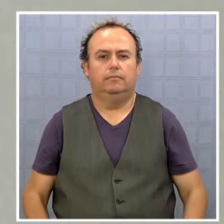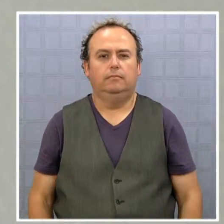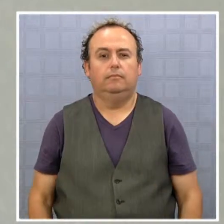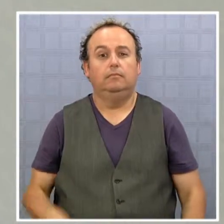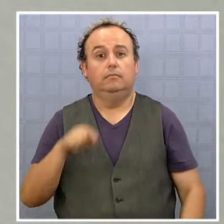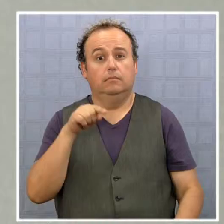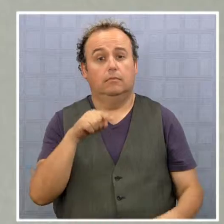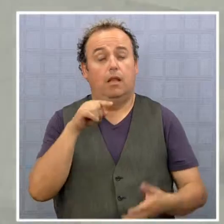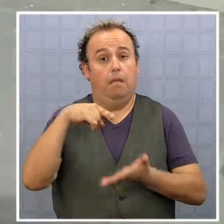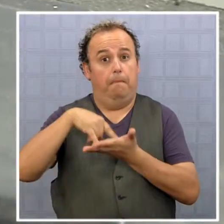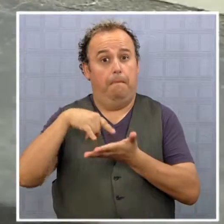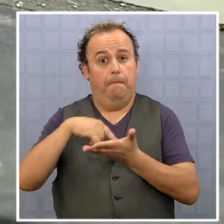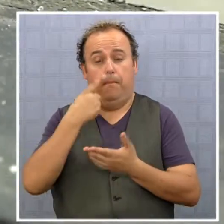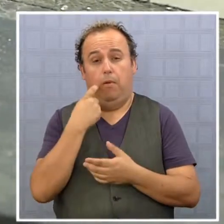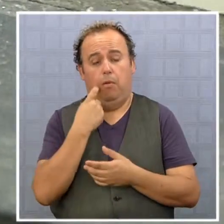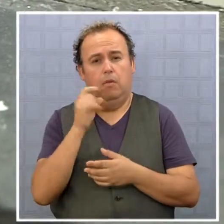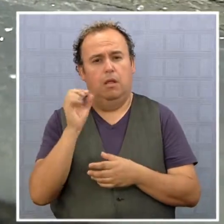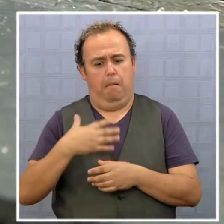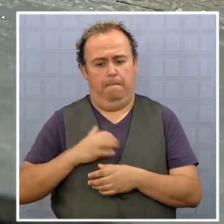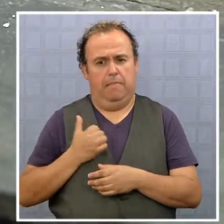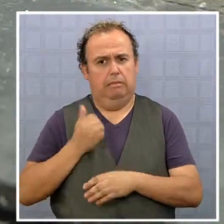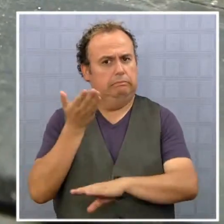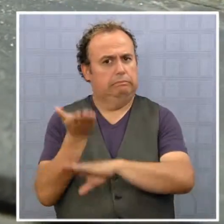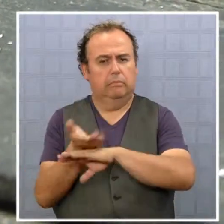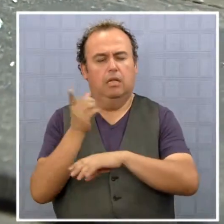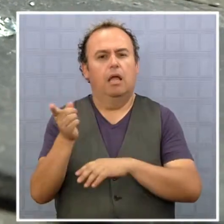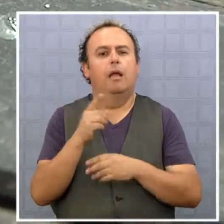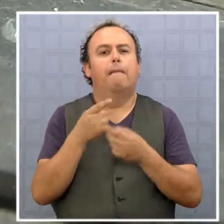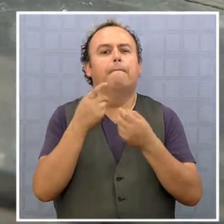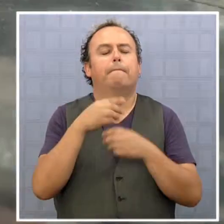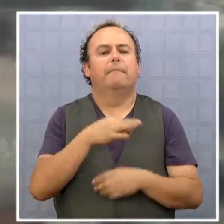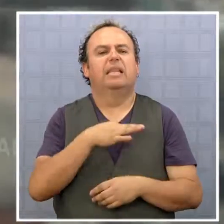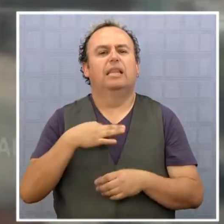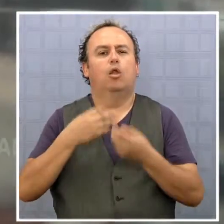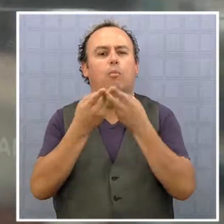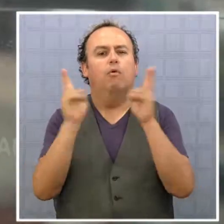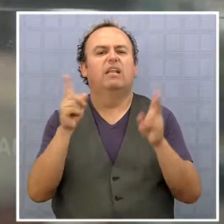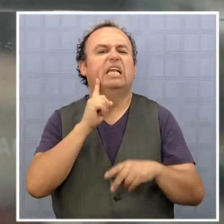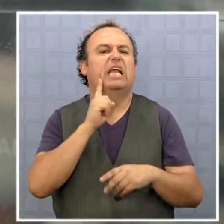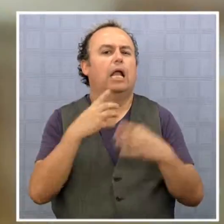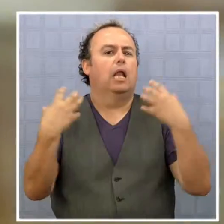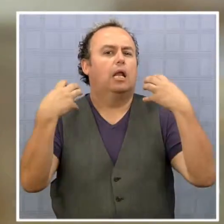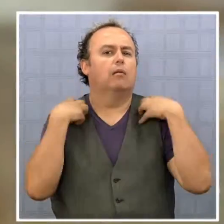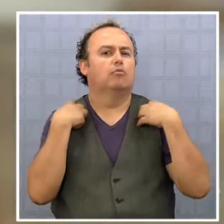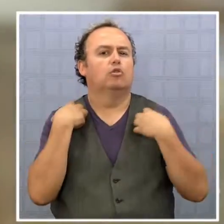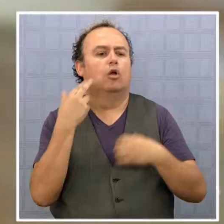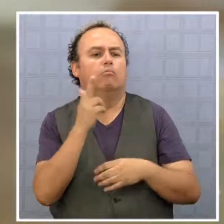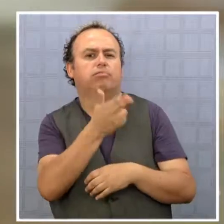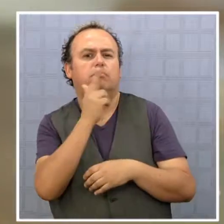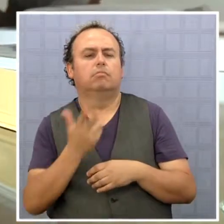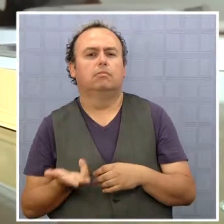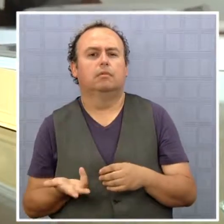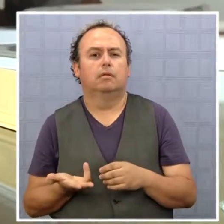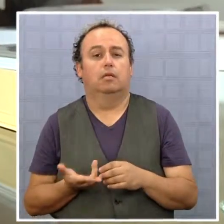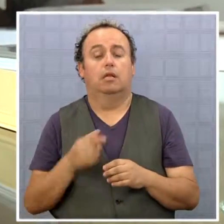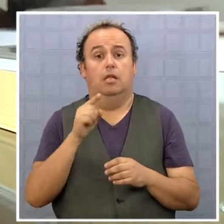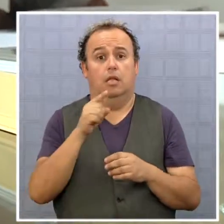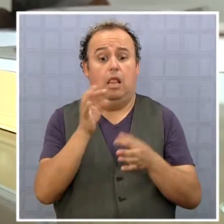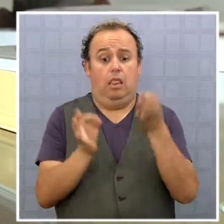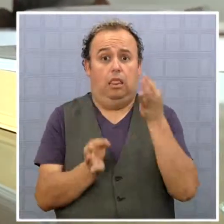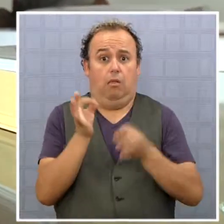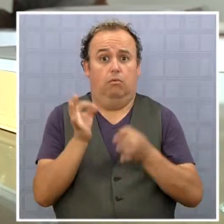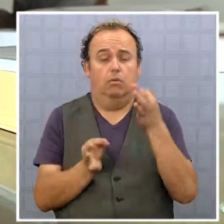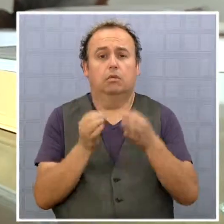Finalmente el parlamentario exigió que la PDI y el Ministerio Público logren establecer quiénes son los responsables de este hecho